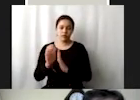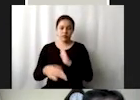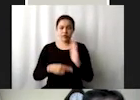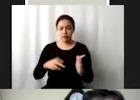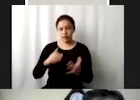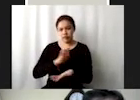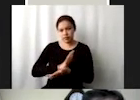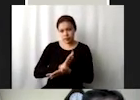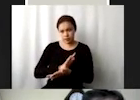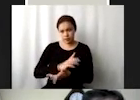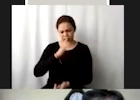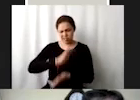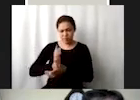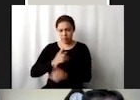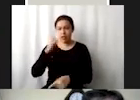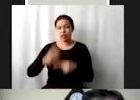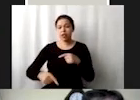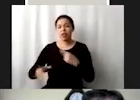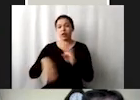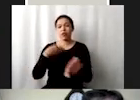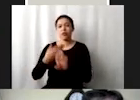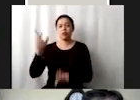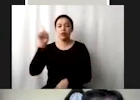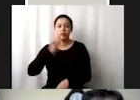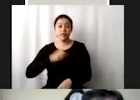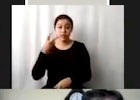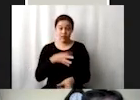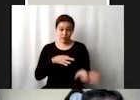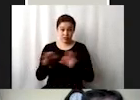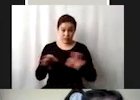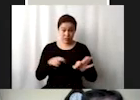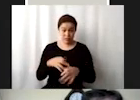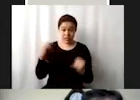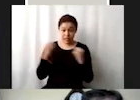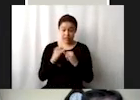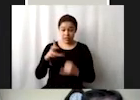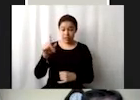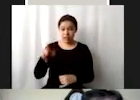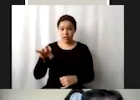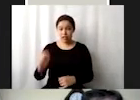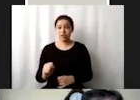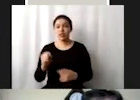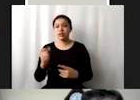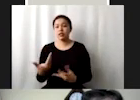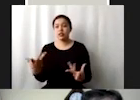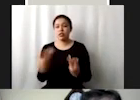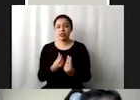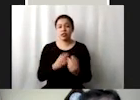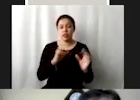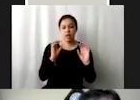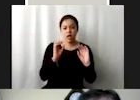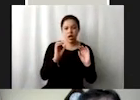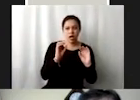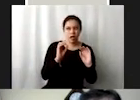de discriminación contra la mujer es un trabajal el que se inventó el instituto danés junto con la oficina de naciones unidas